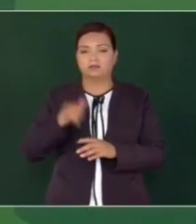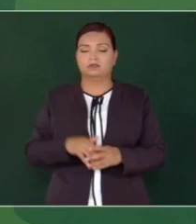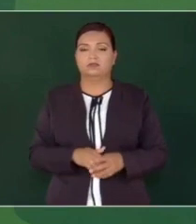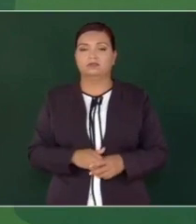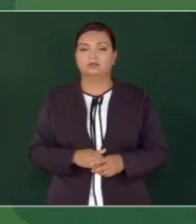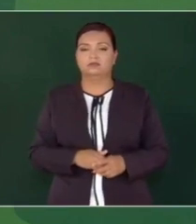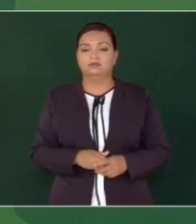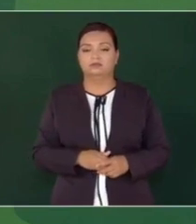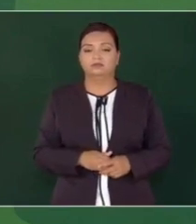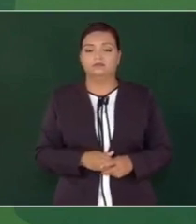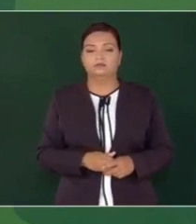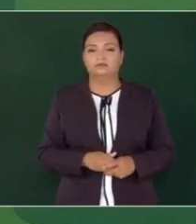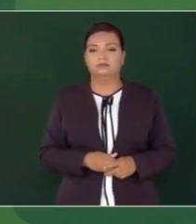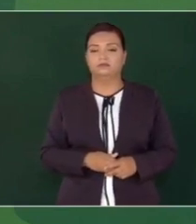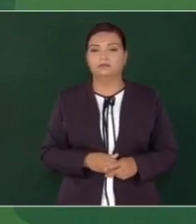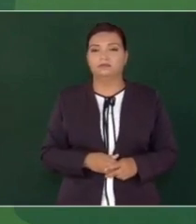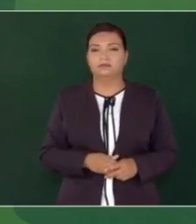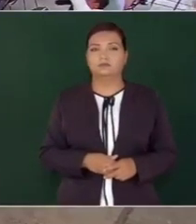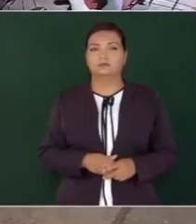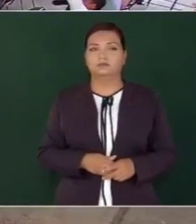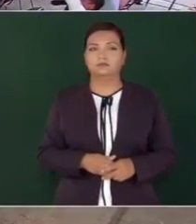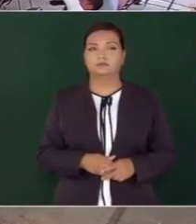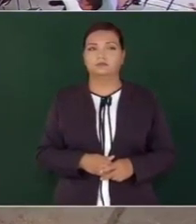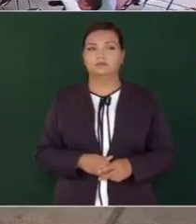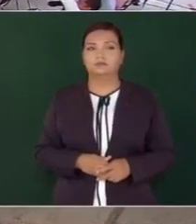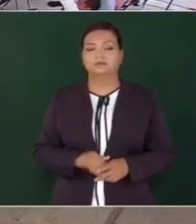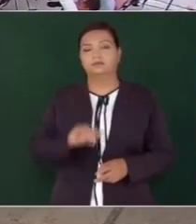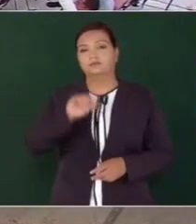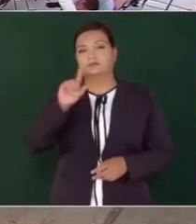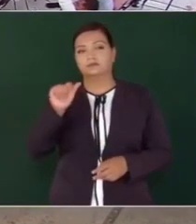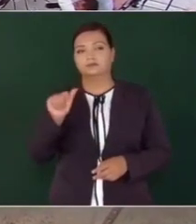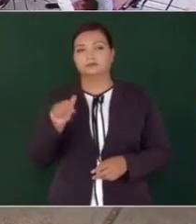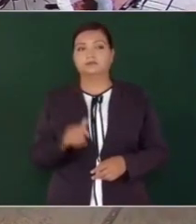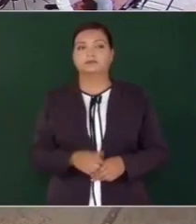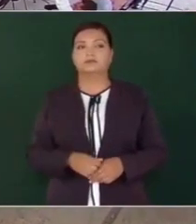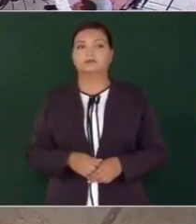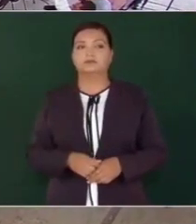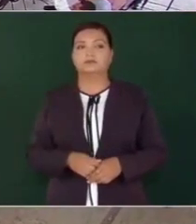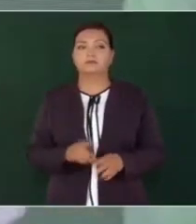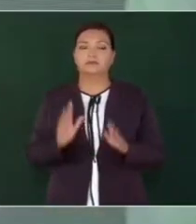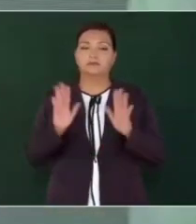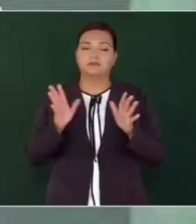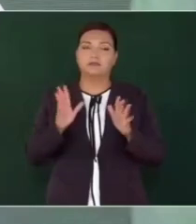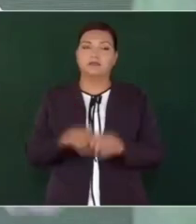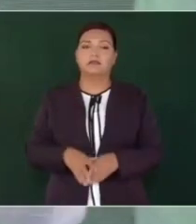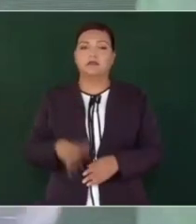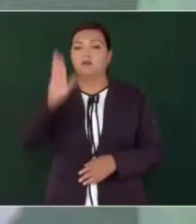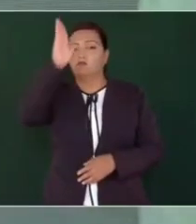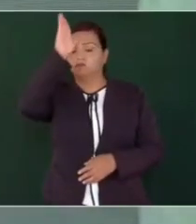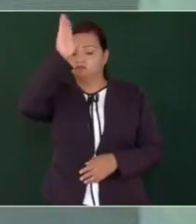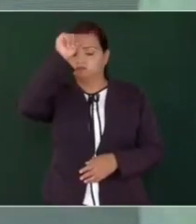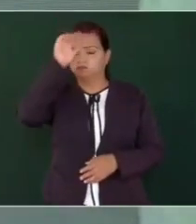Sí, entonces fue un arreglo